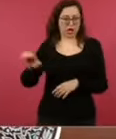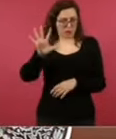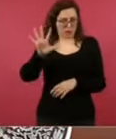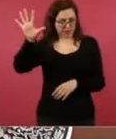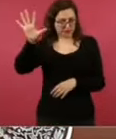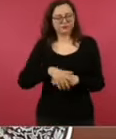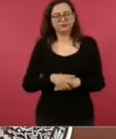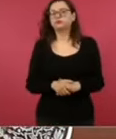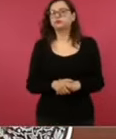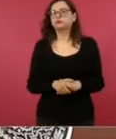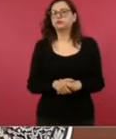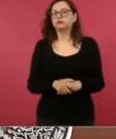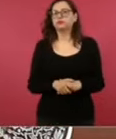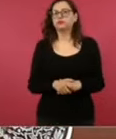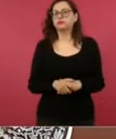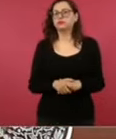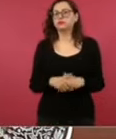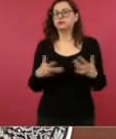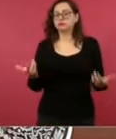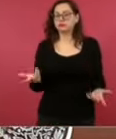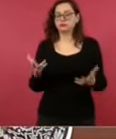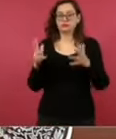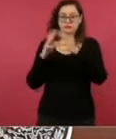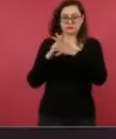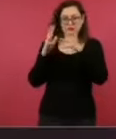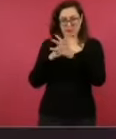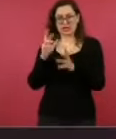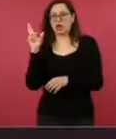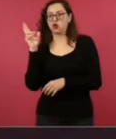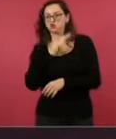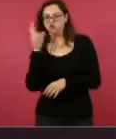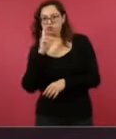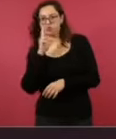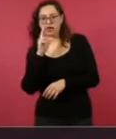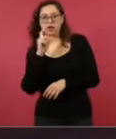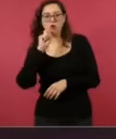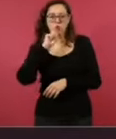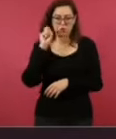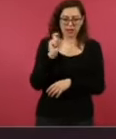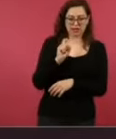ahora con la guerra de Rusia y Ucrania, que tuvieron problemas